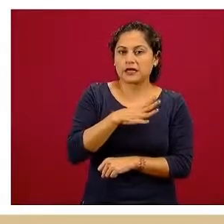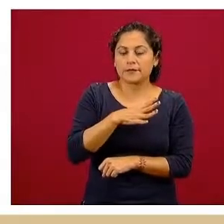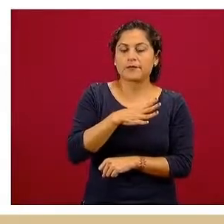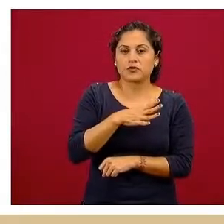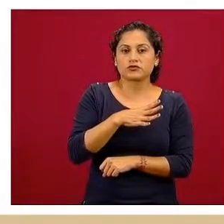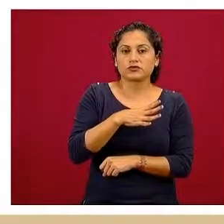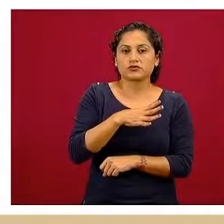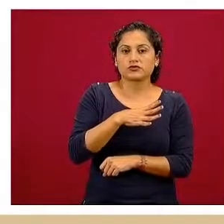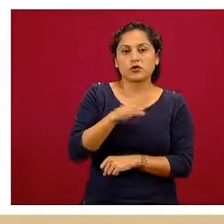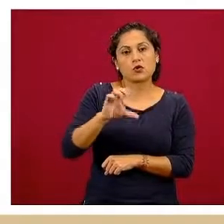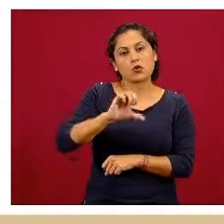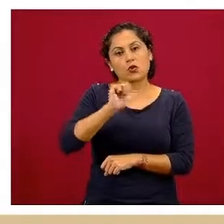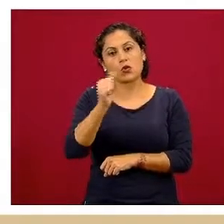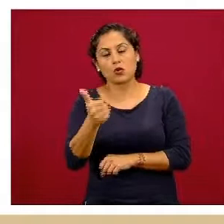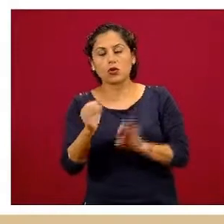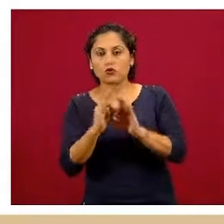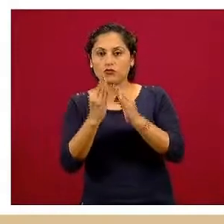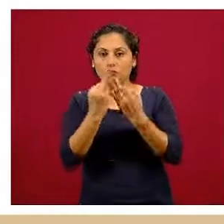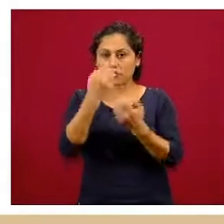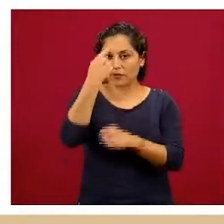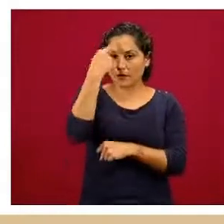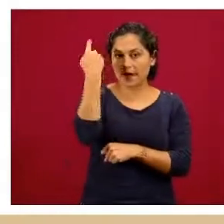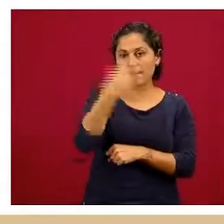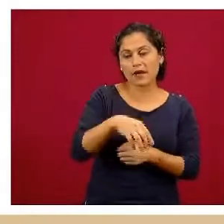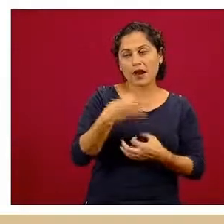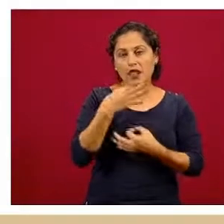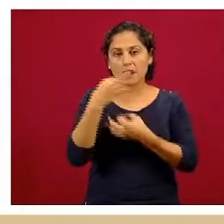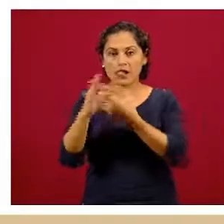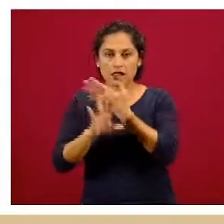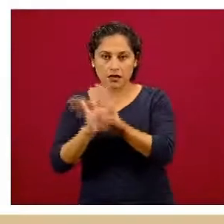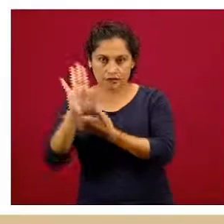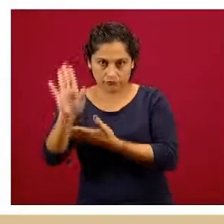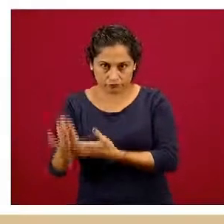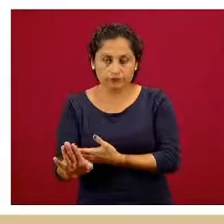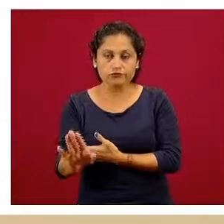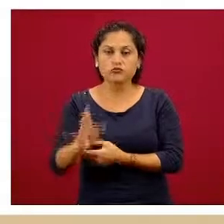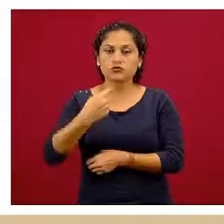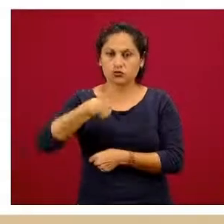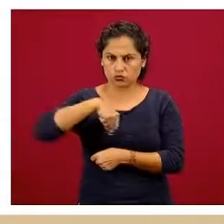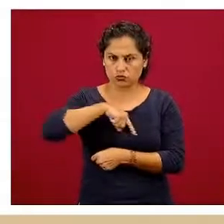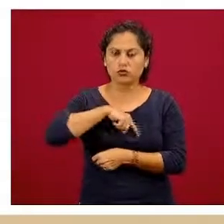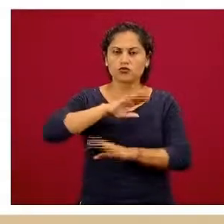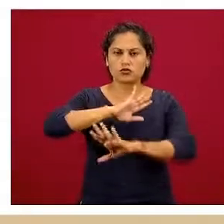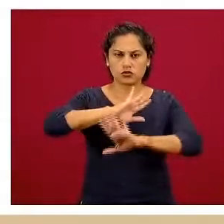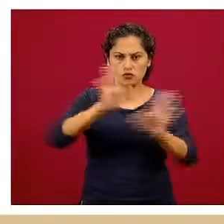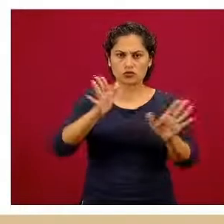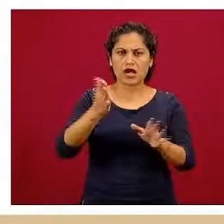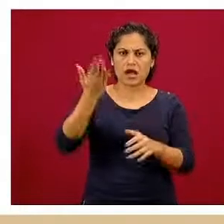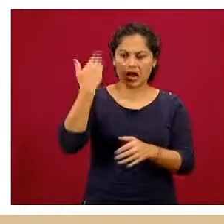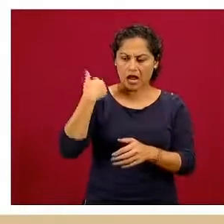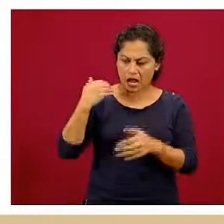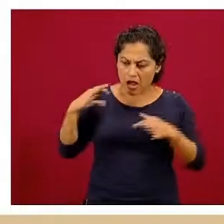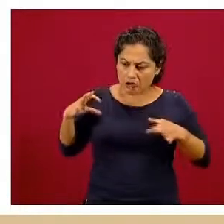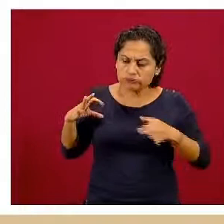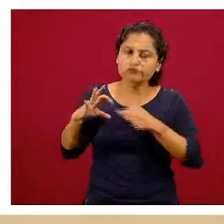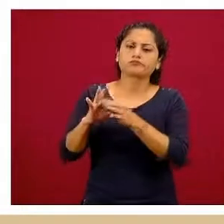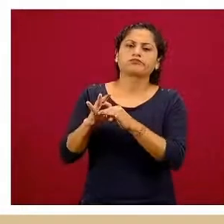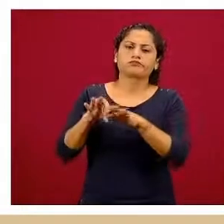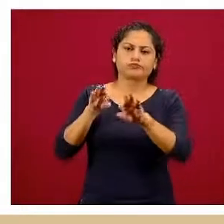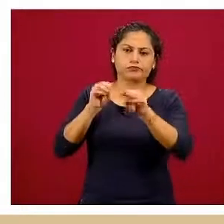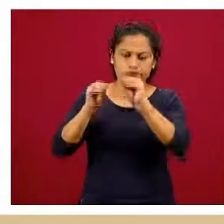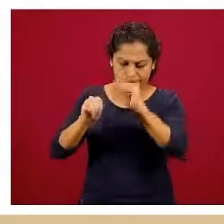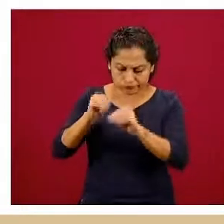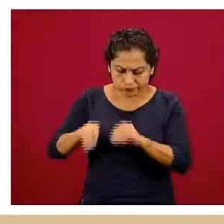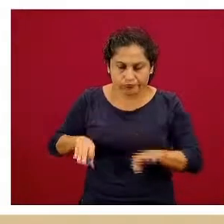la Estrategia Nacional para la Prevención de Adicciones, que hemos trabajado muy de la mano y que en donde también